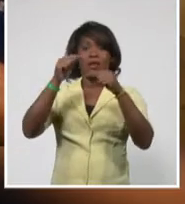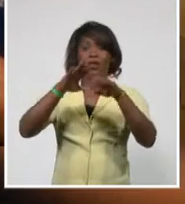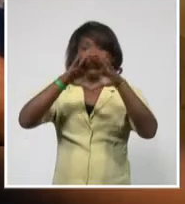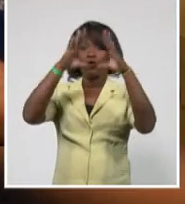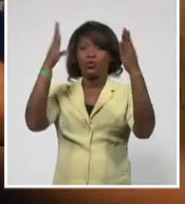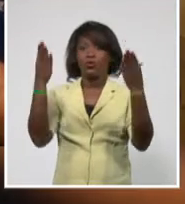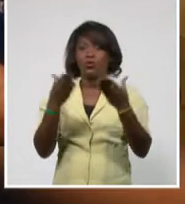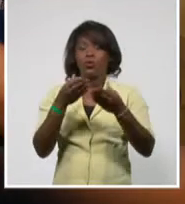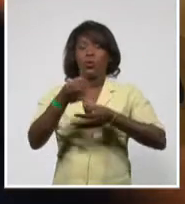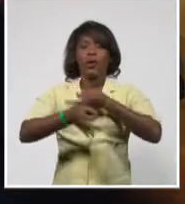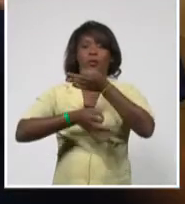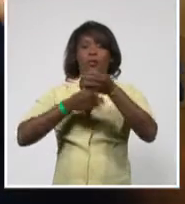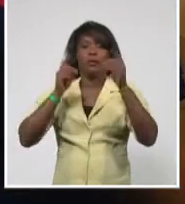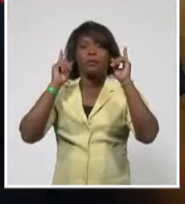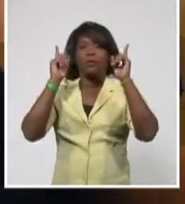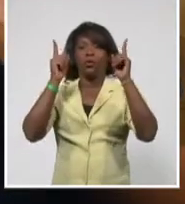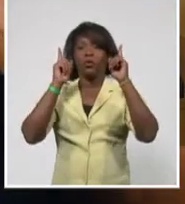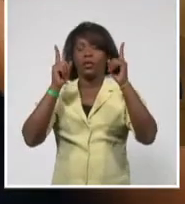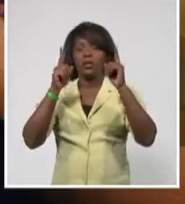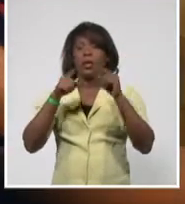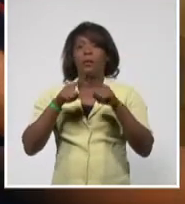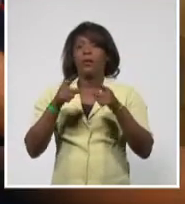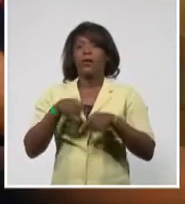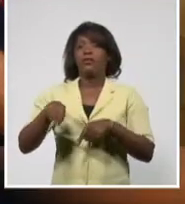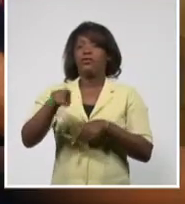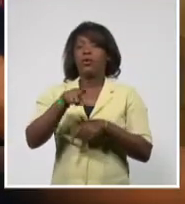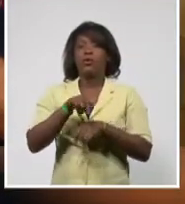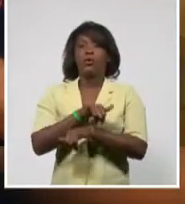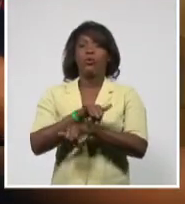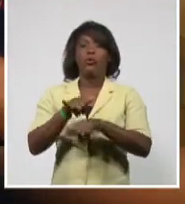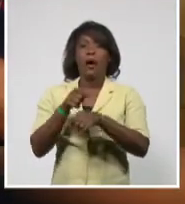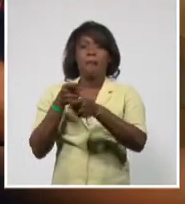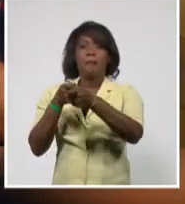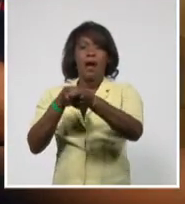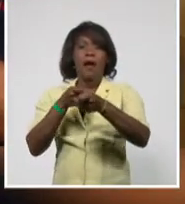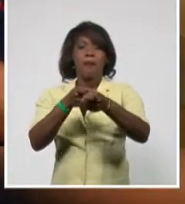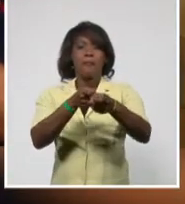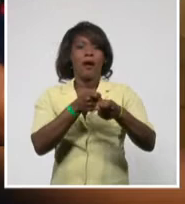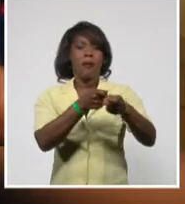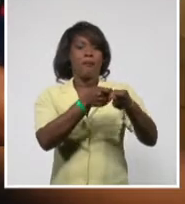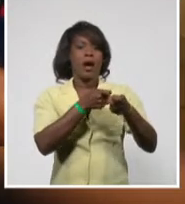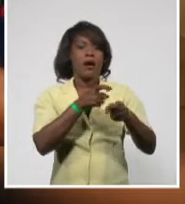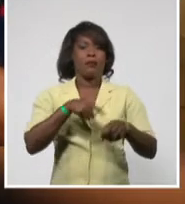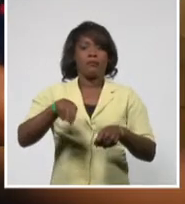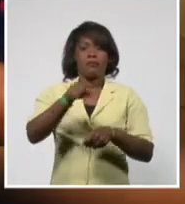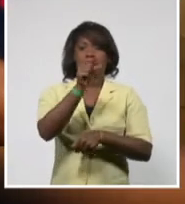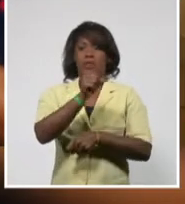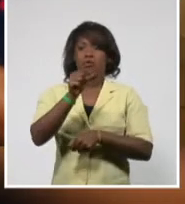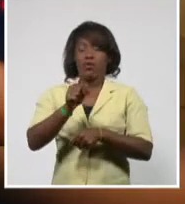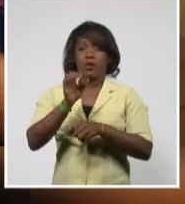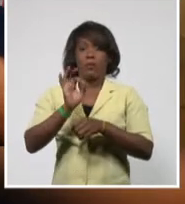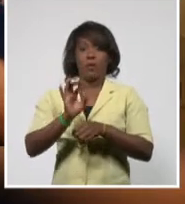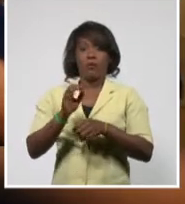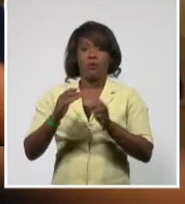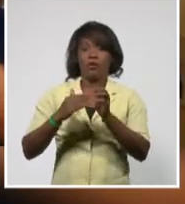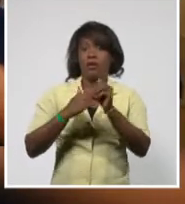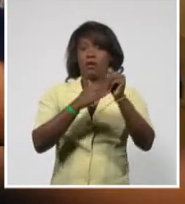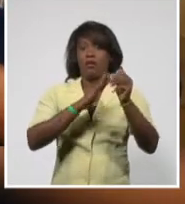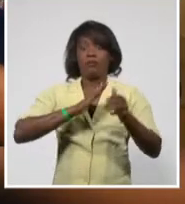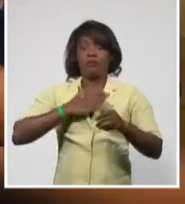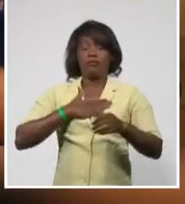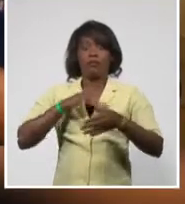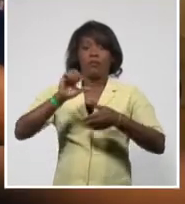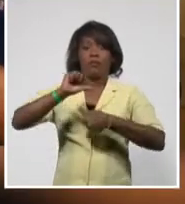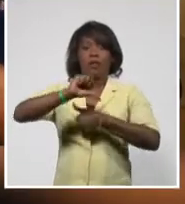región, que con ella asesinan públicamente a los líderes progresistas de nuestra América. Utilizan jueces,